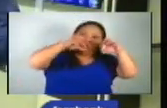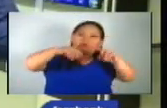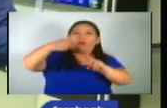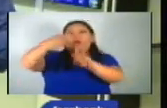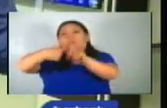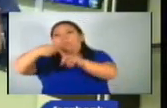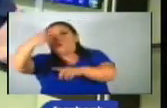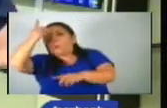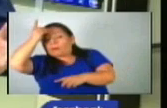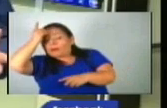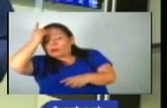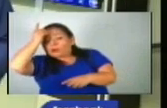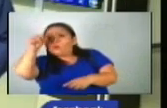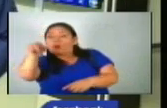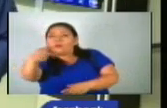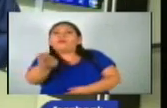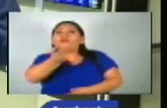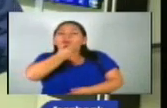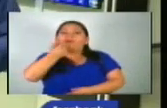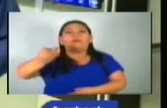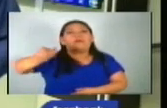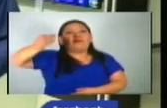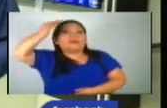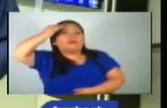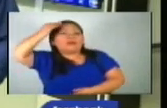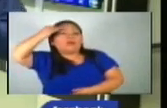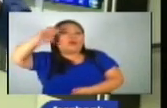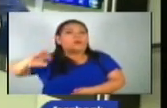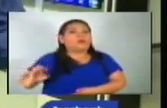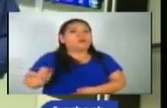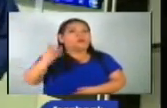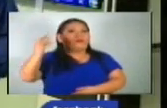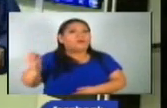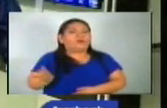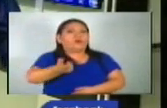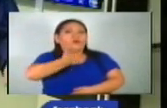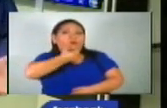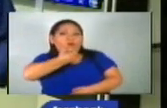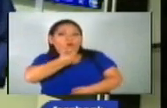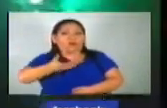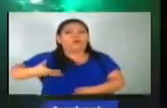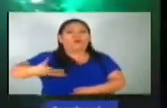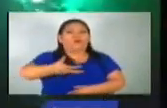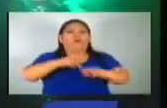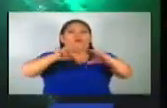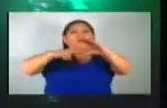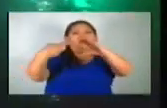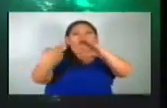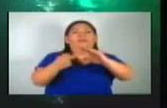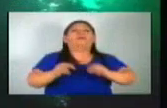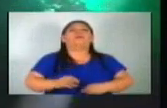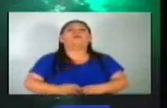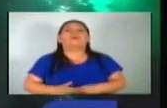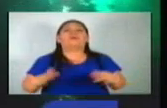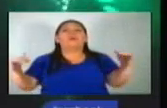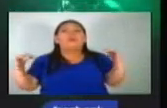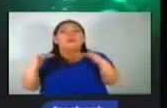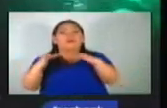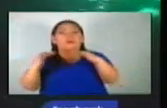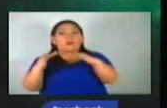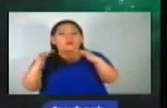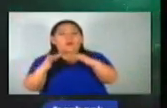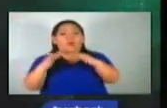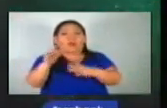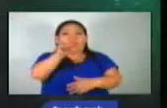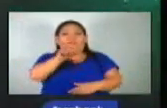y domingo. Por lo tanto, manténgase informado de las actualizaciones constantes a través de nuestras redes sociales. De igual forma, se esperan lluvias durante